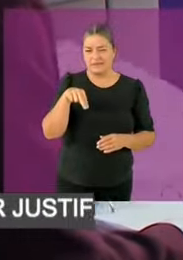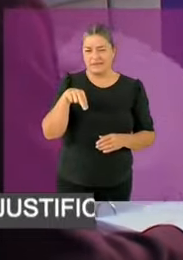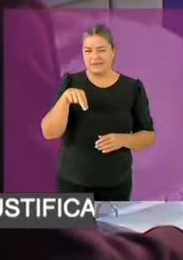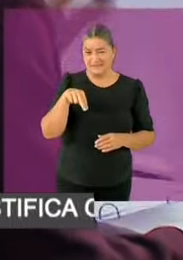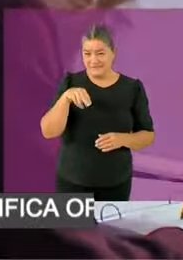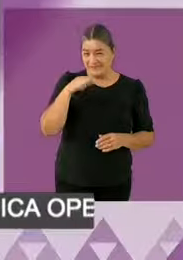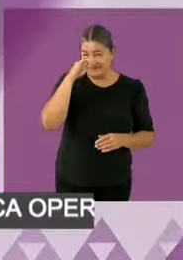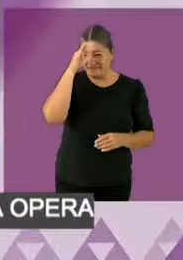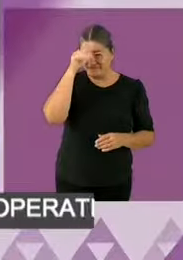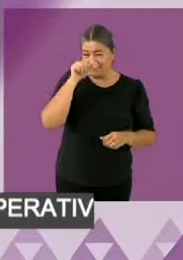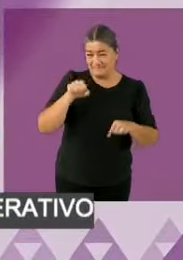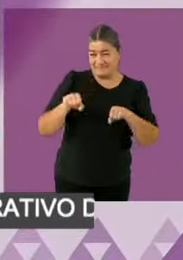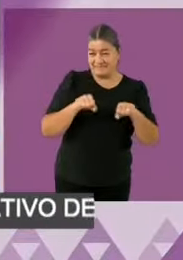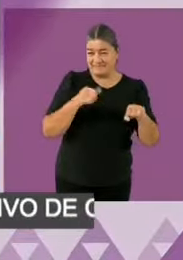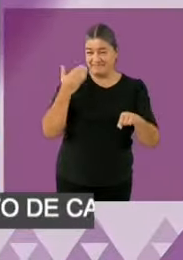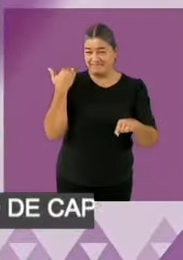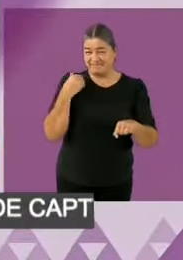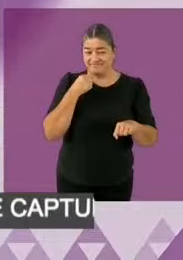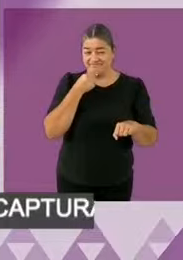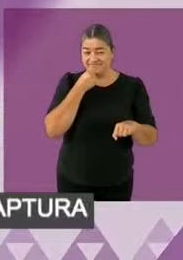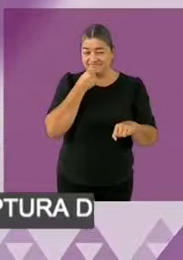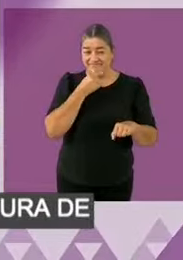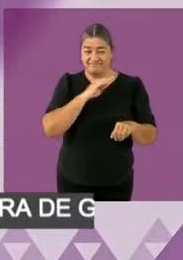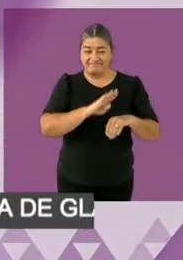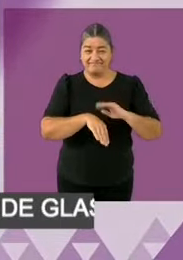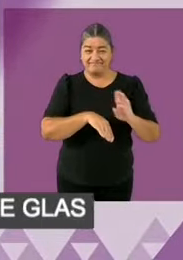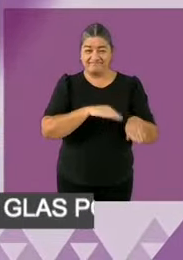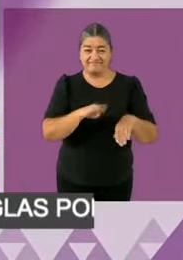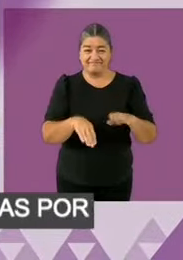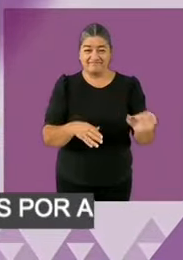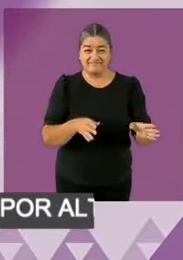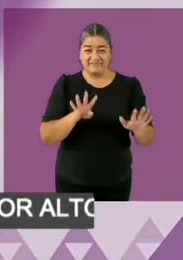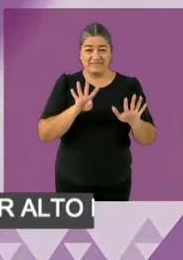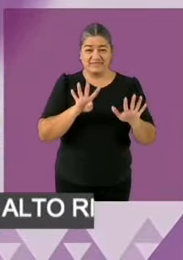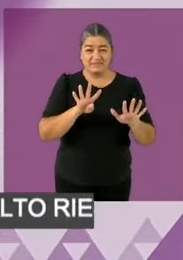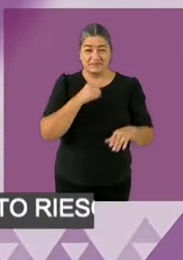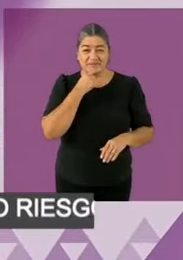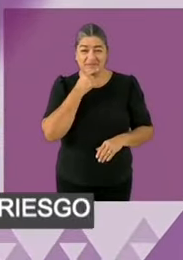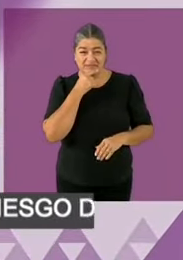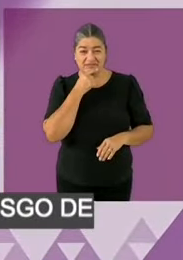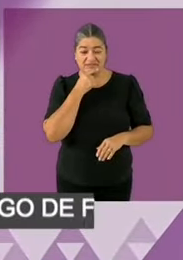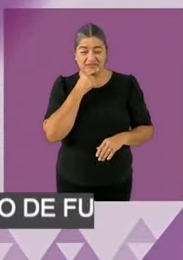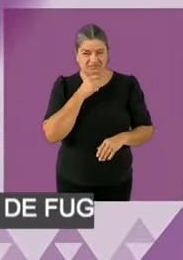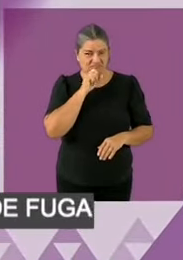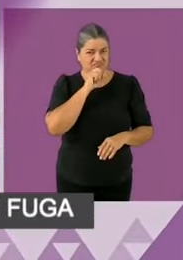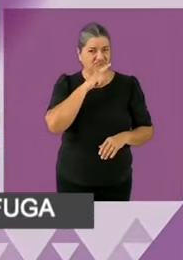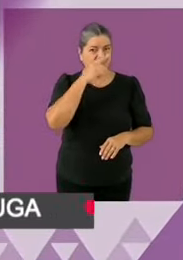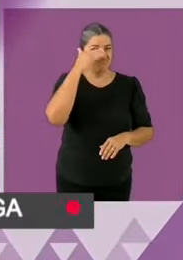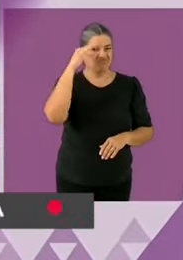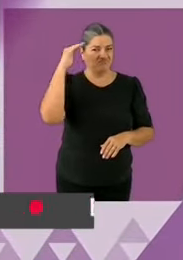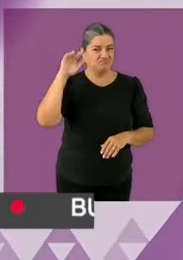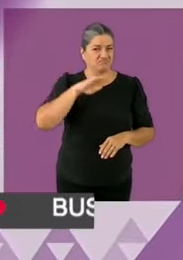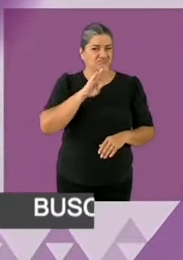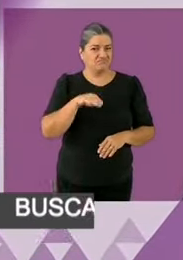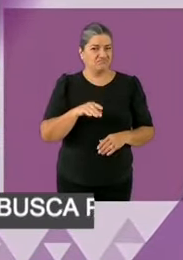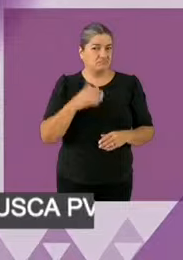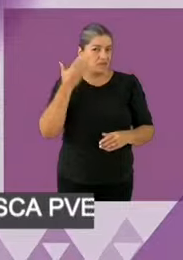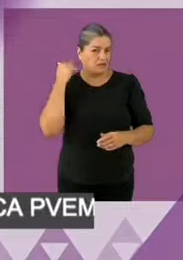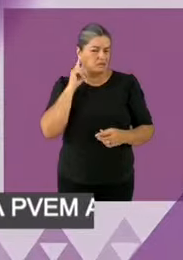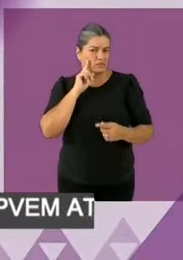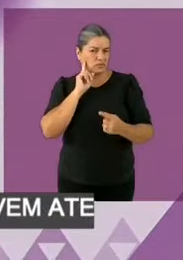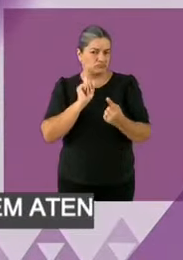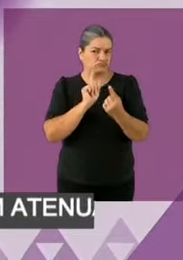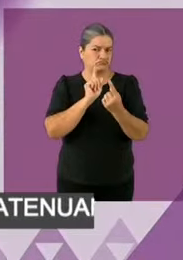el auditorio, mamá de Paola, quien desafortunadamente falleció con el colapso de ese colegio. Un año antes, Claudia,